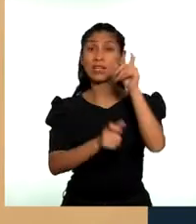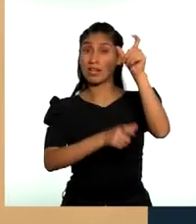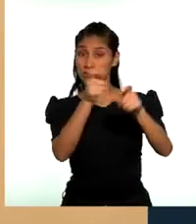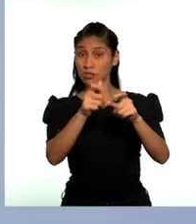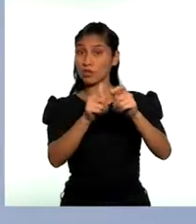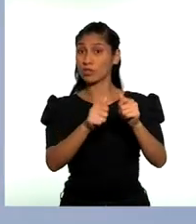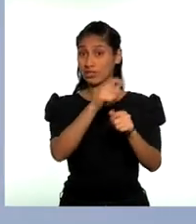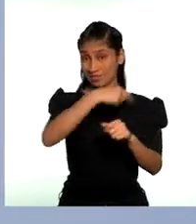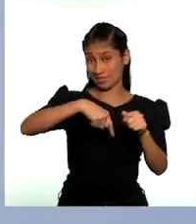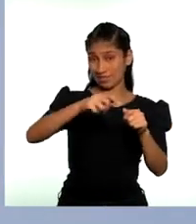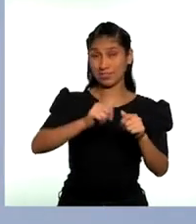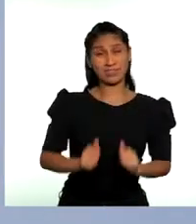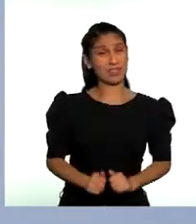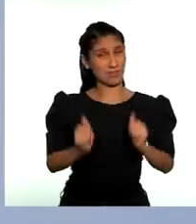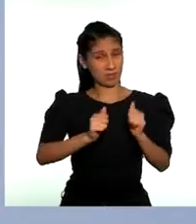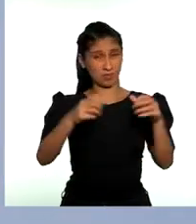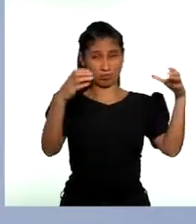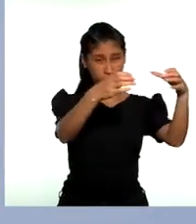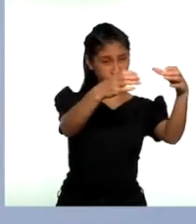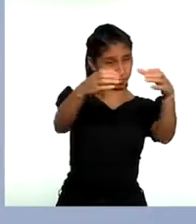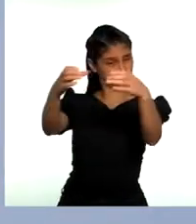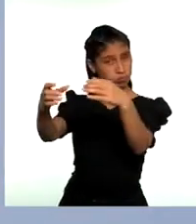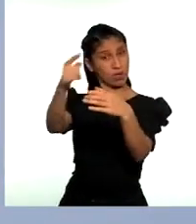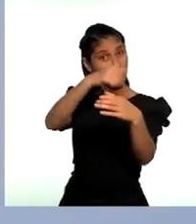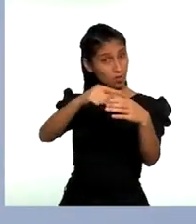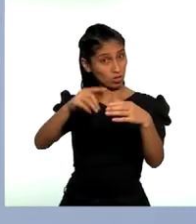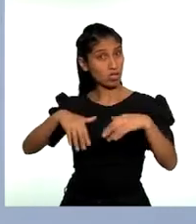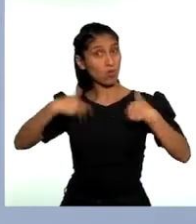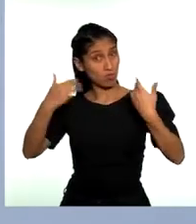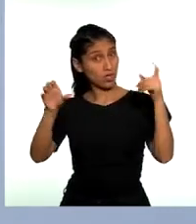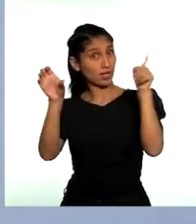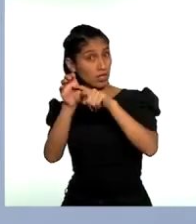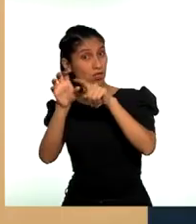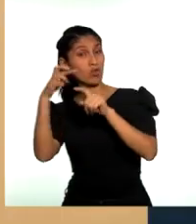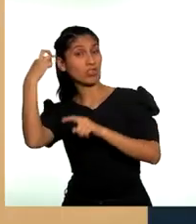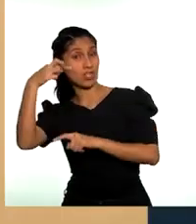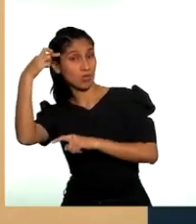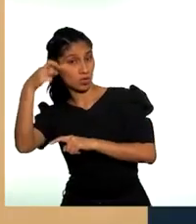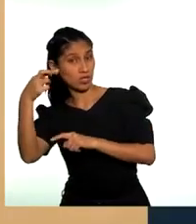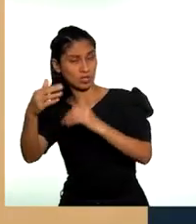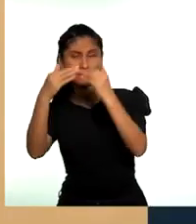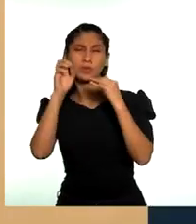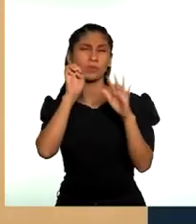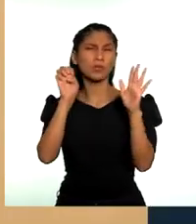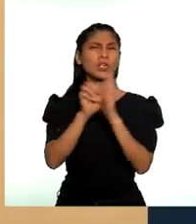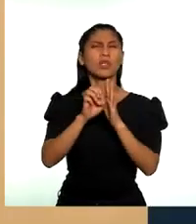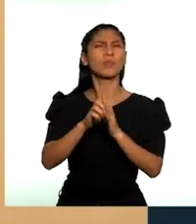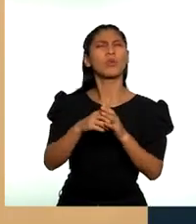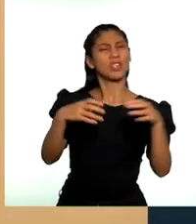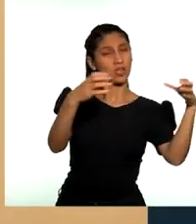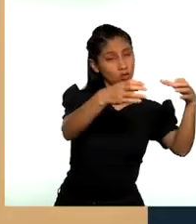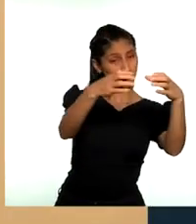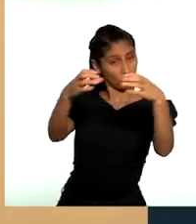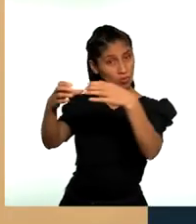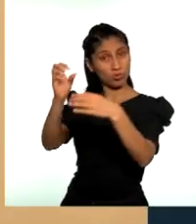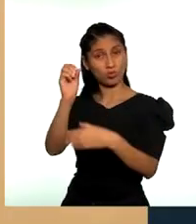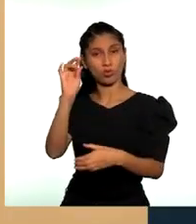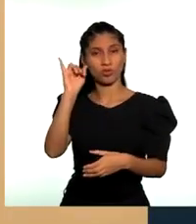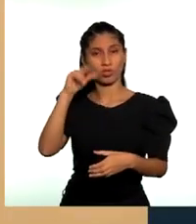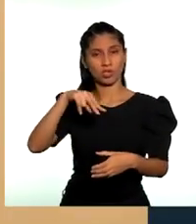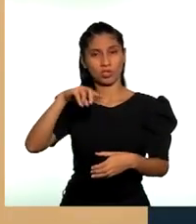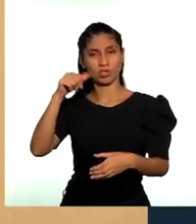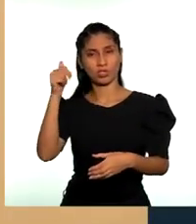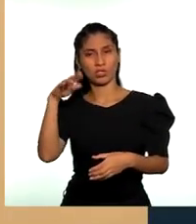hablábamos. ¿Qué se logra a través de la participación de los pueblos originarios? Se logra incorporar a los